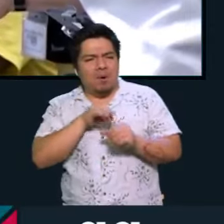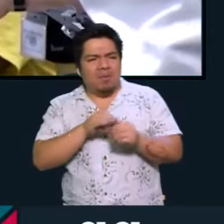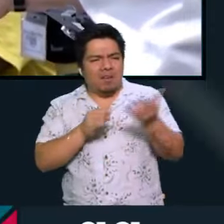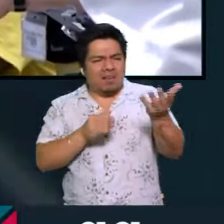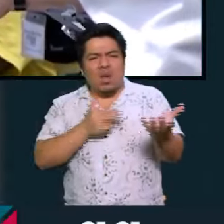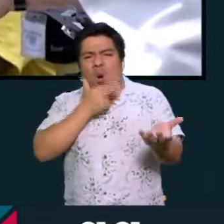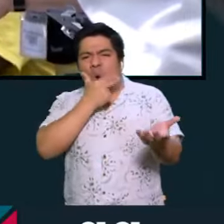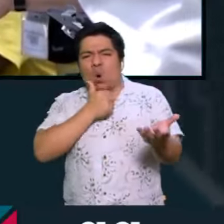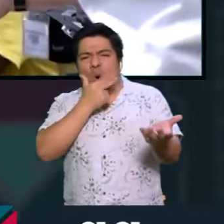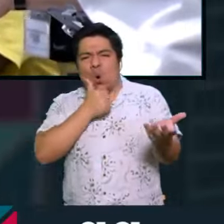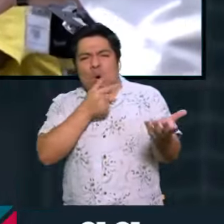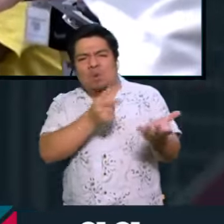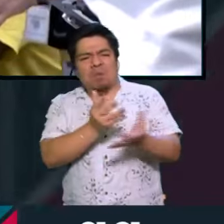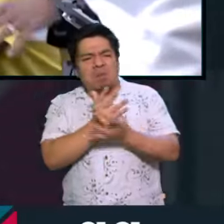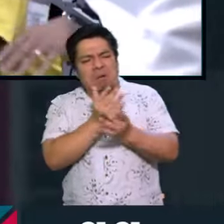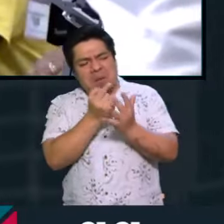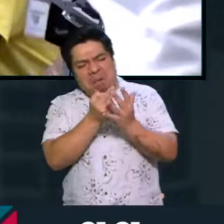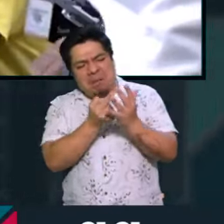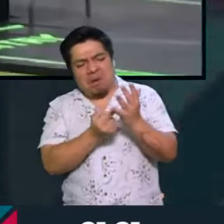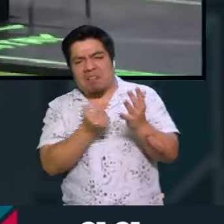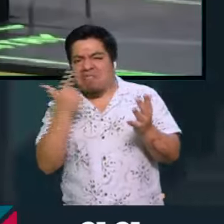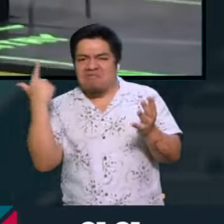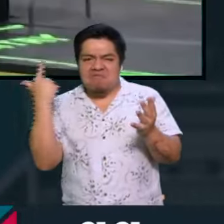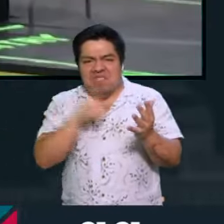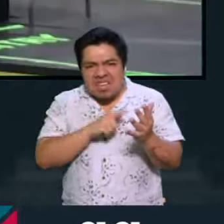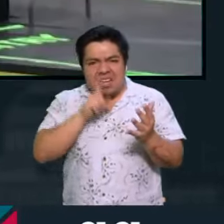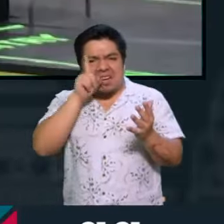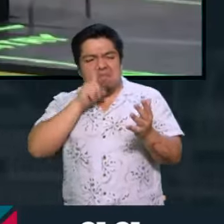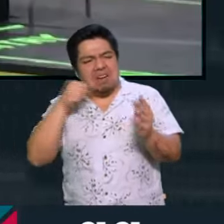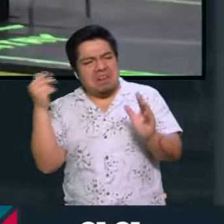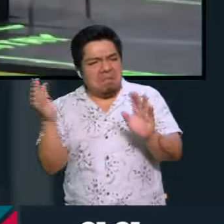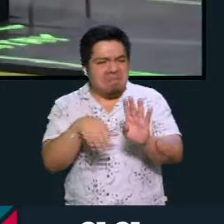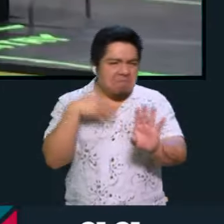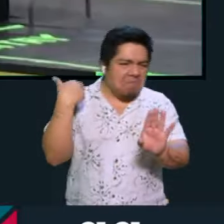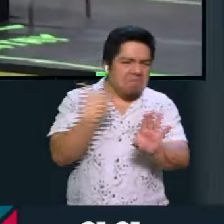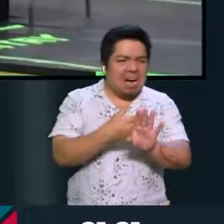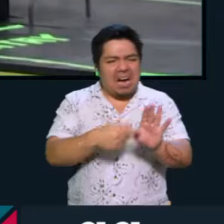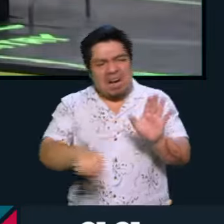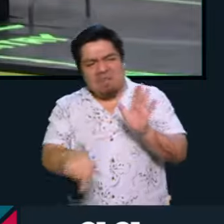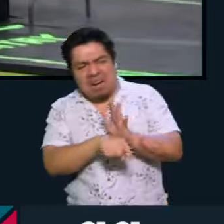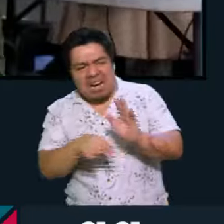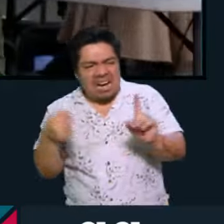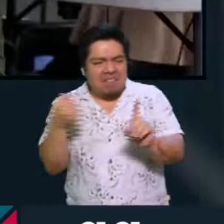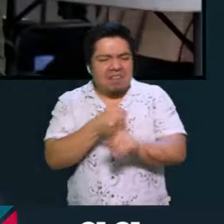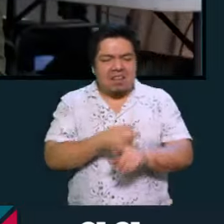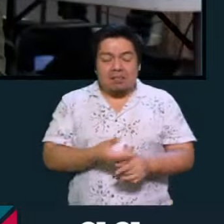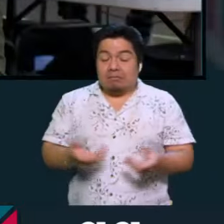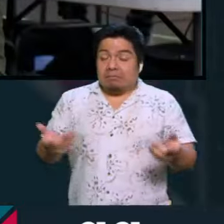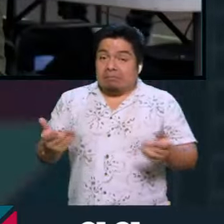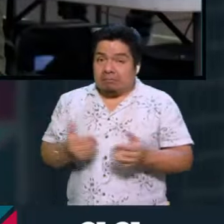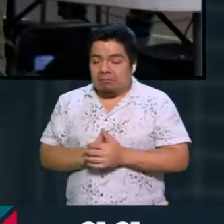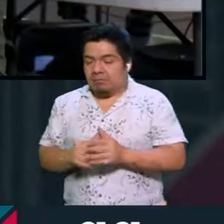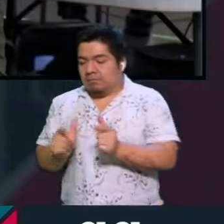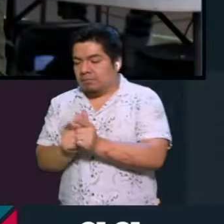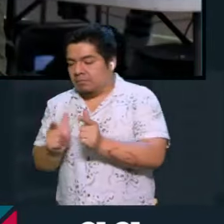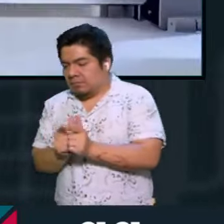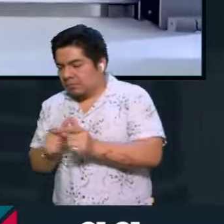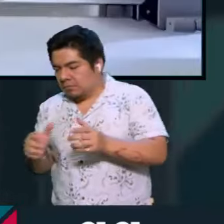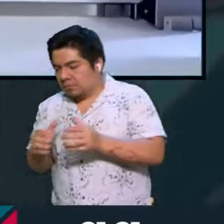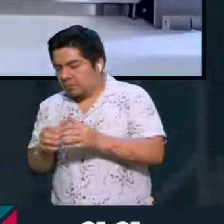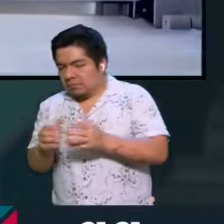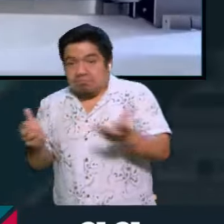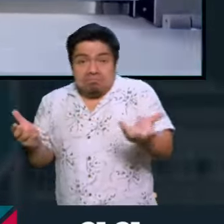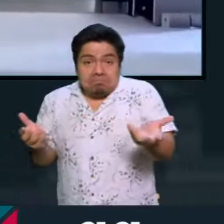tipo que dice cosas realmente macabras respecto a las mujeres? Y las respuestas en focus groups, es,